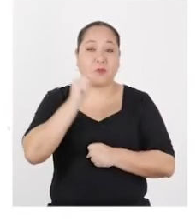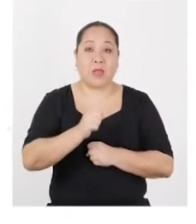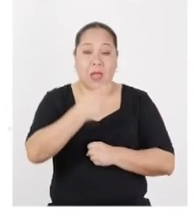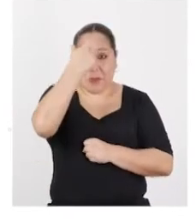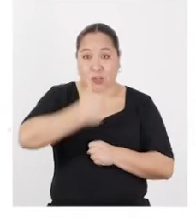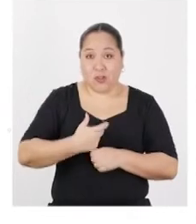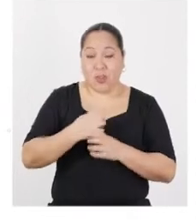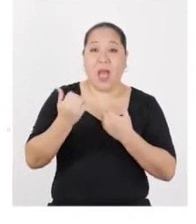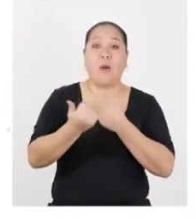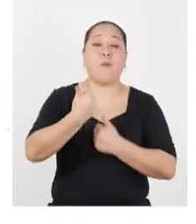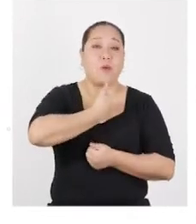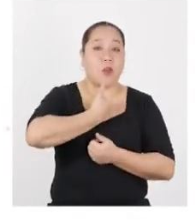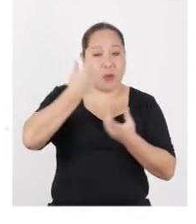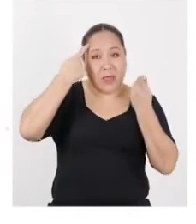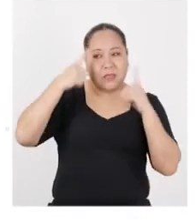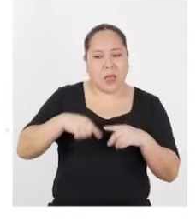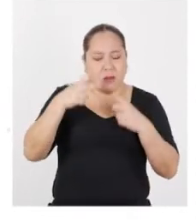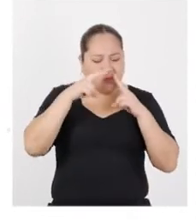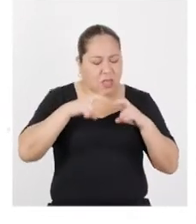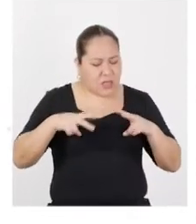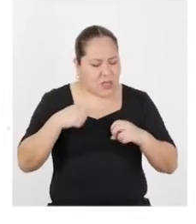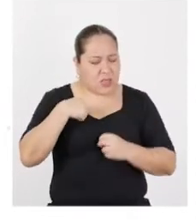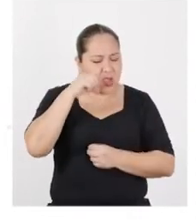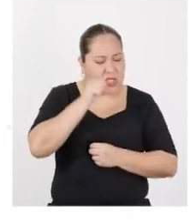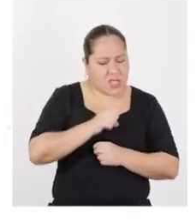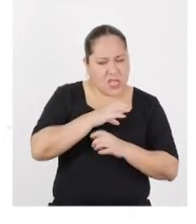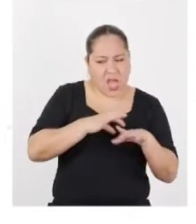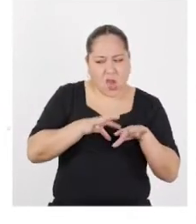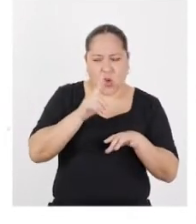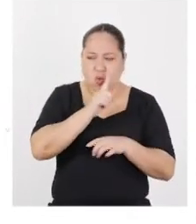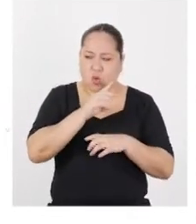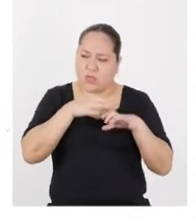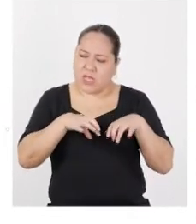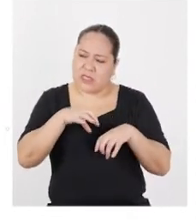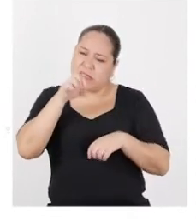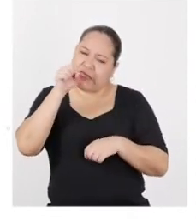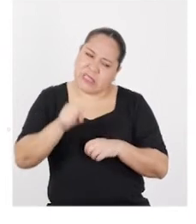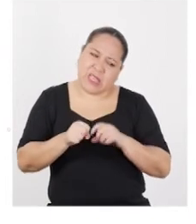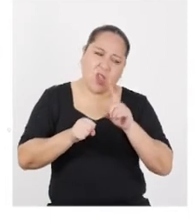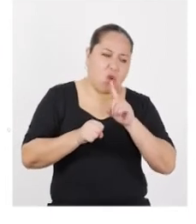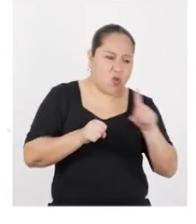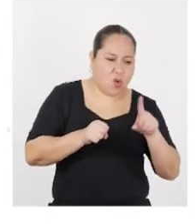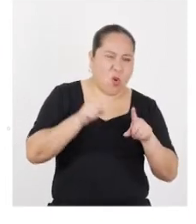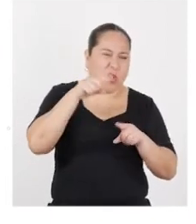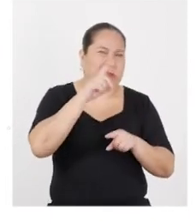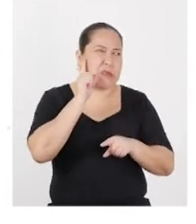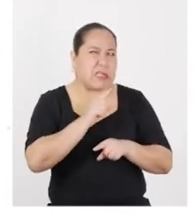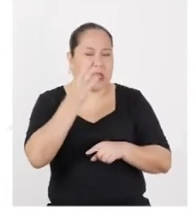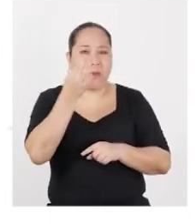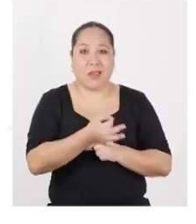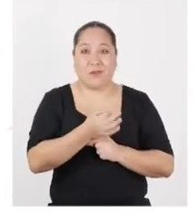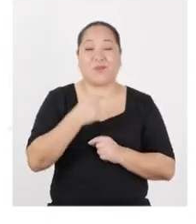ser autónomo es ser capaz de analizar lo que creemos que debemos hacer y considerar si debe hacerse o si nos estamos engañando.